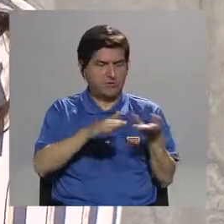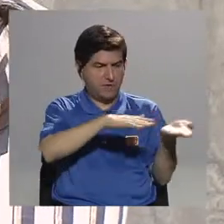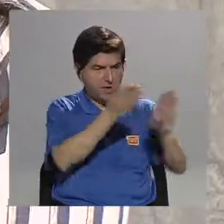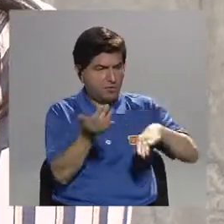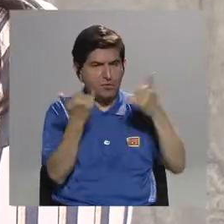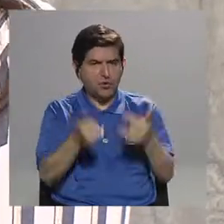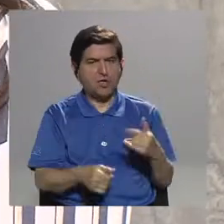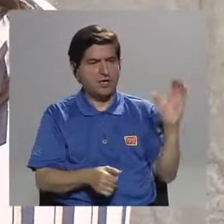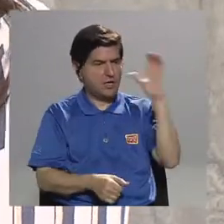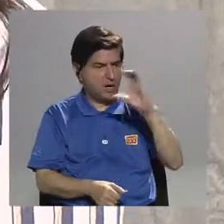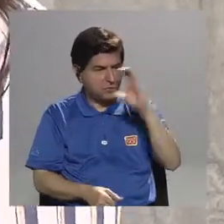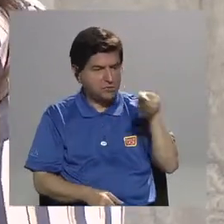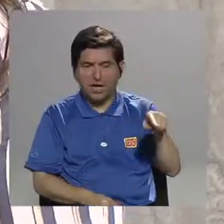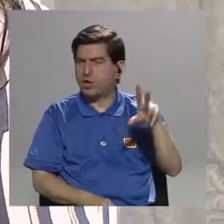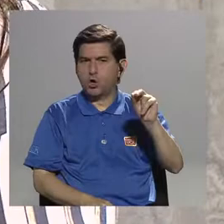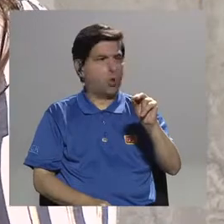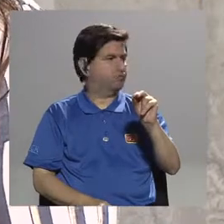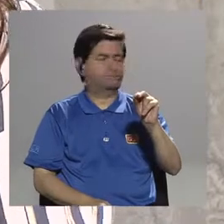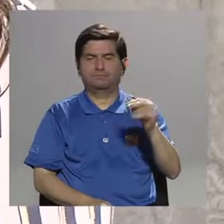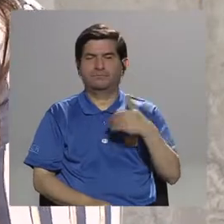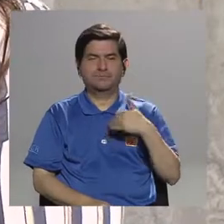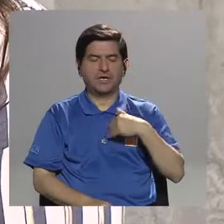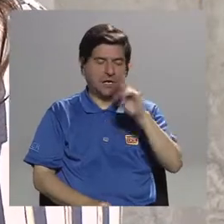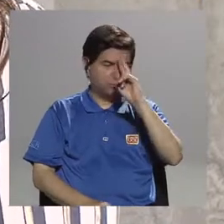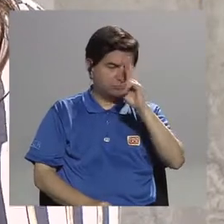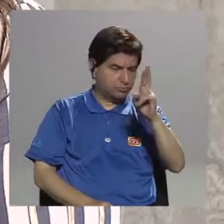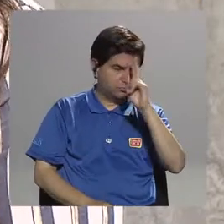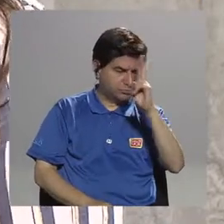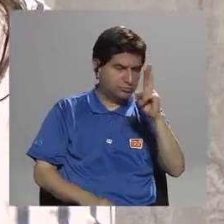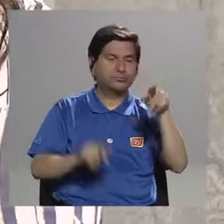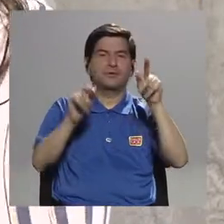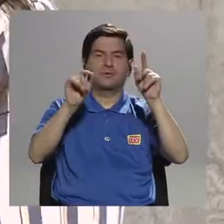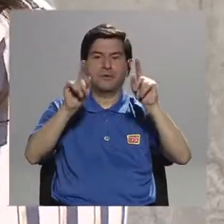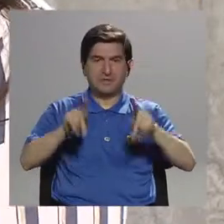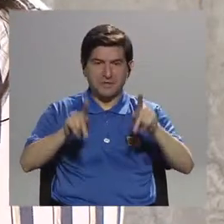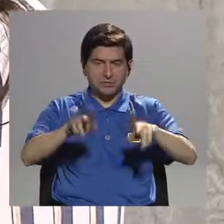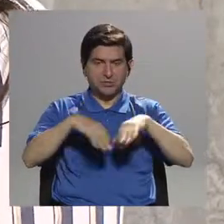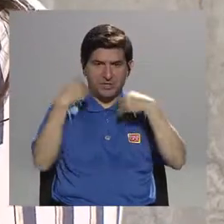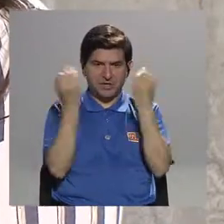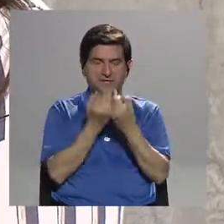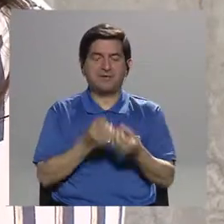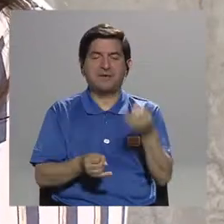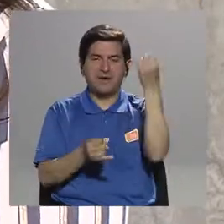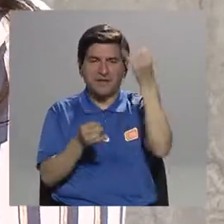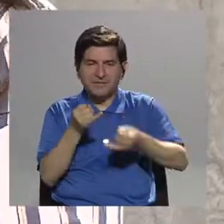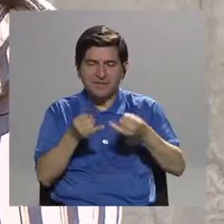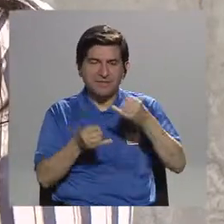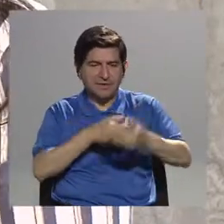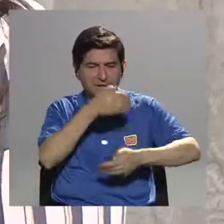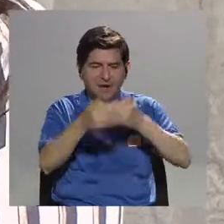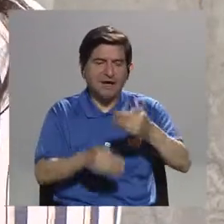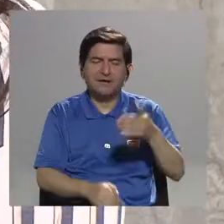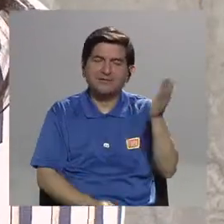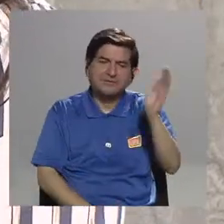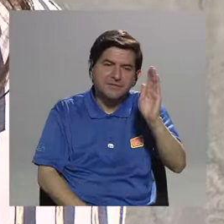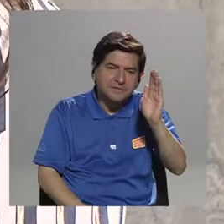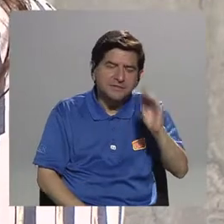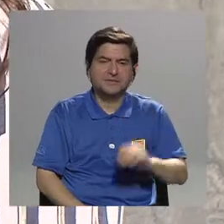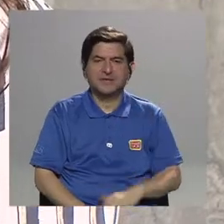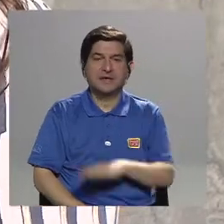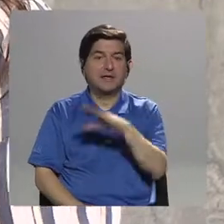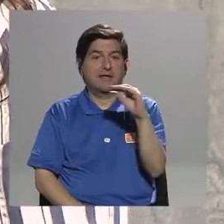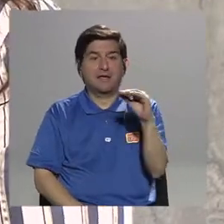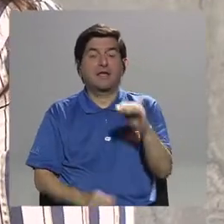inmediatamente llegamos por él. No, siempre tenemos este respeto para que la familia pueda cerrar el ciclo, ¿verdad? Y pueda despedirse de él